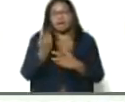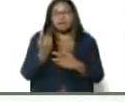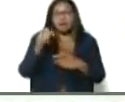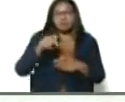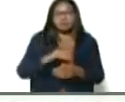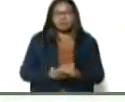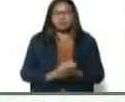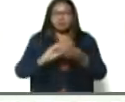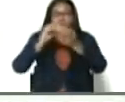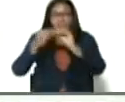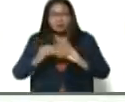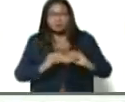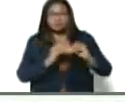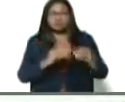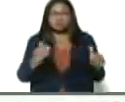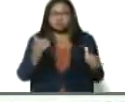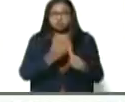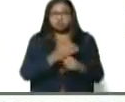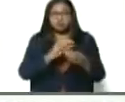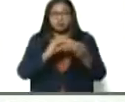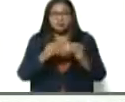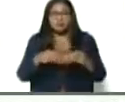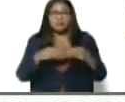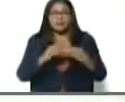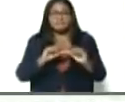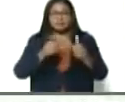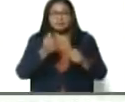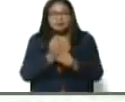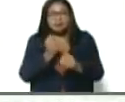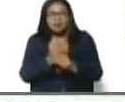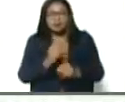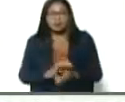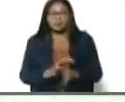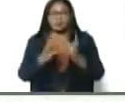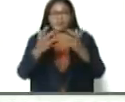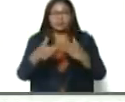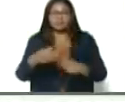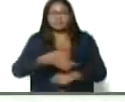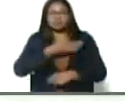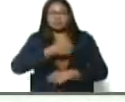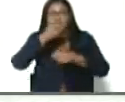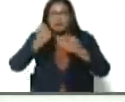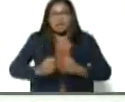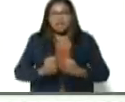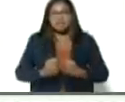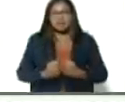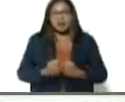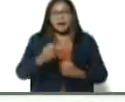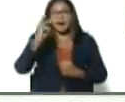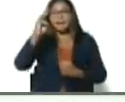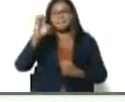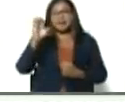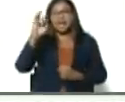Mantenimiento, recuperación y puesta en marcha por la empresa socialista Pedro Camejo.